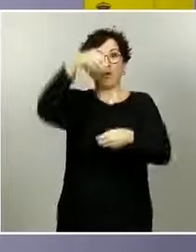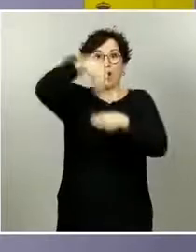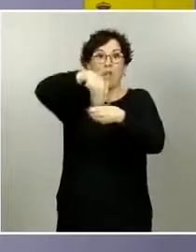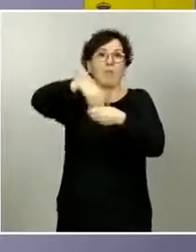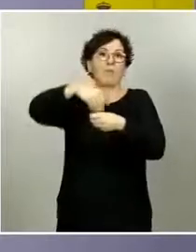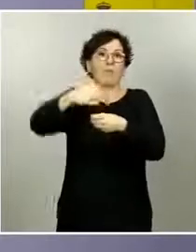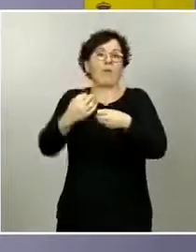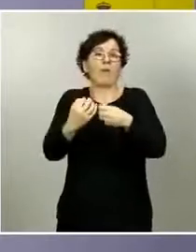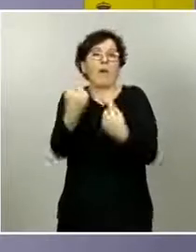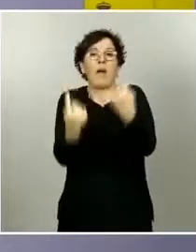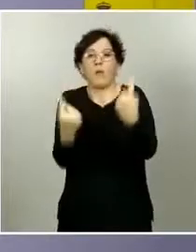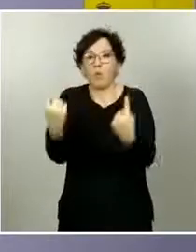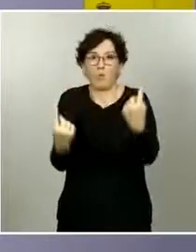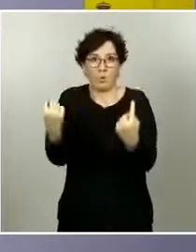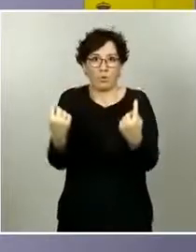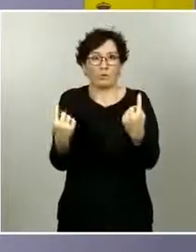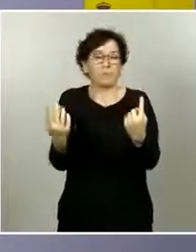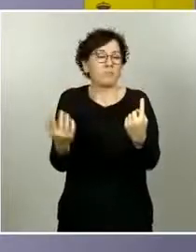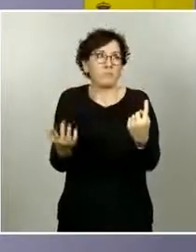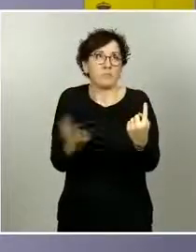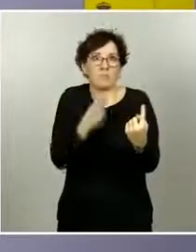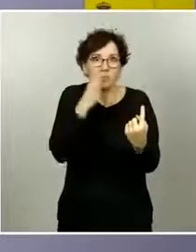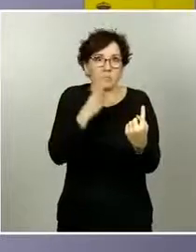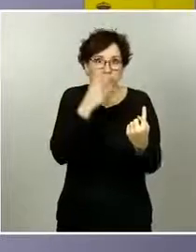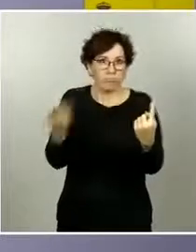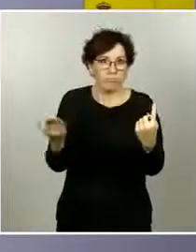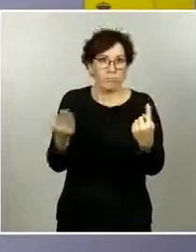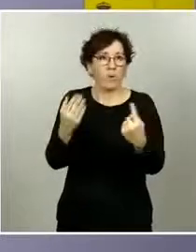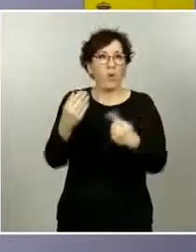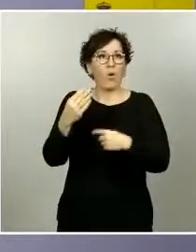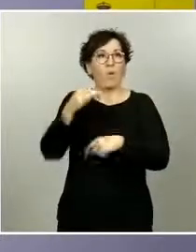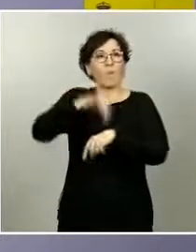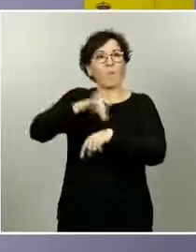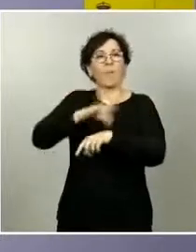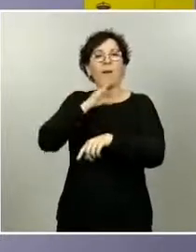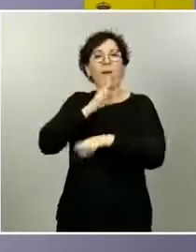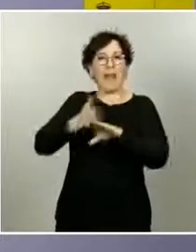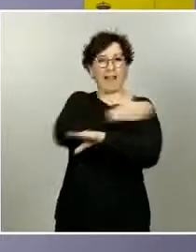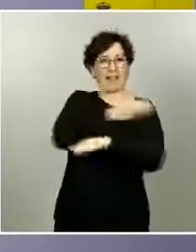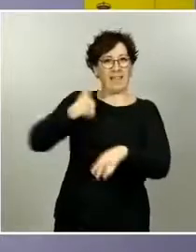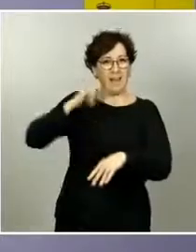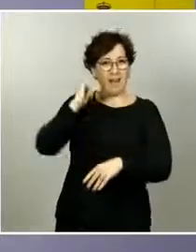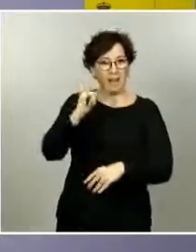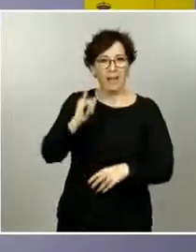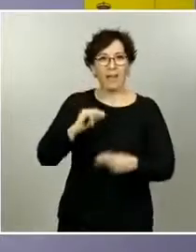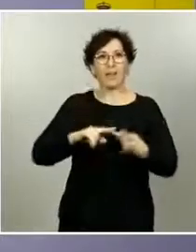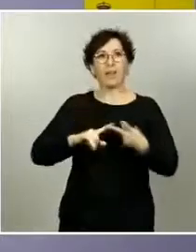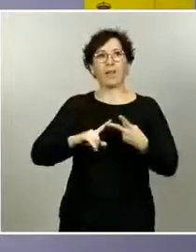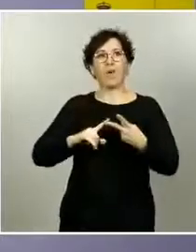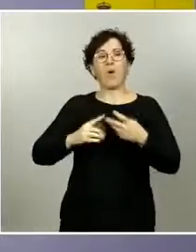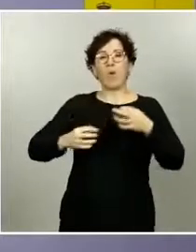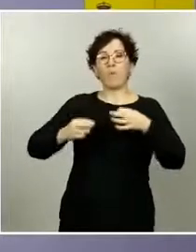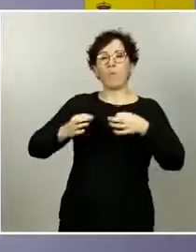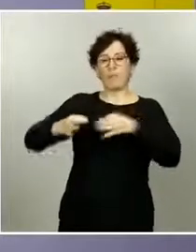notificados en el mundo, siempre hay margen para que en todo ese volumen haya habido algunos casos que por alguna razón,